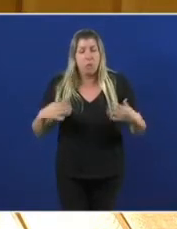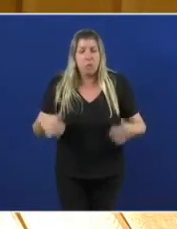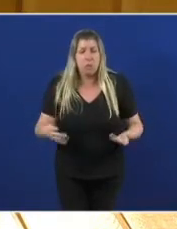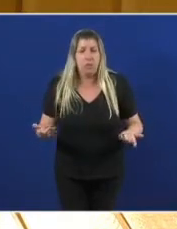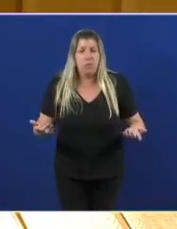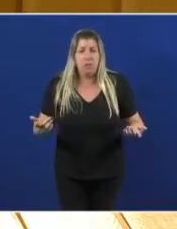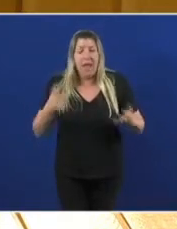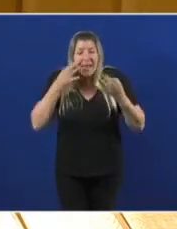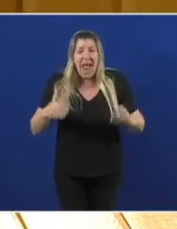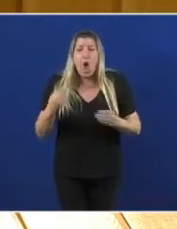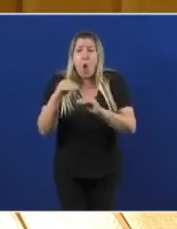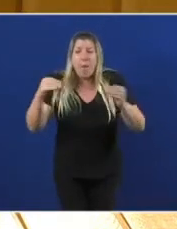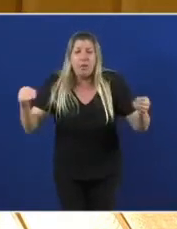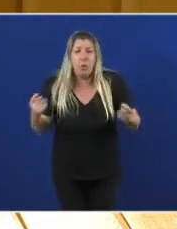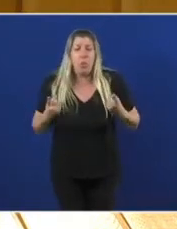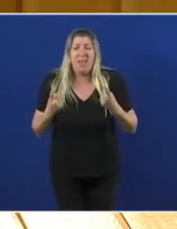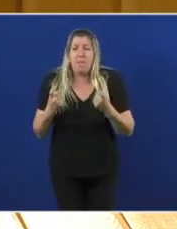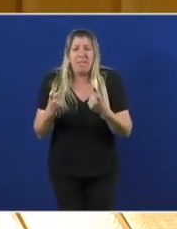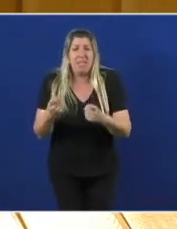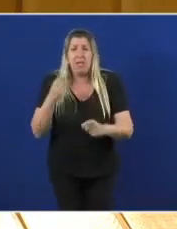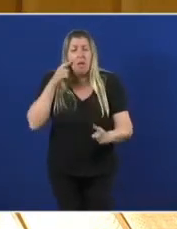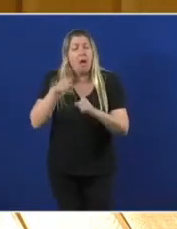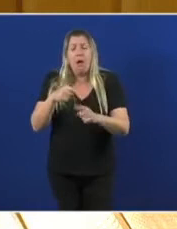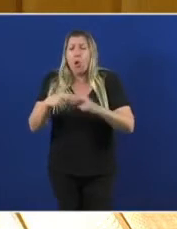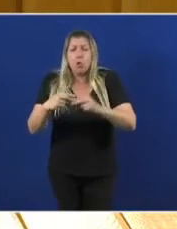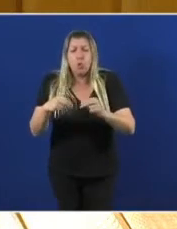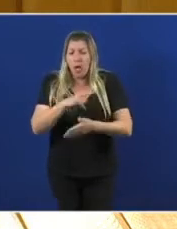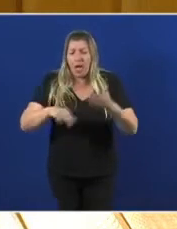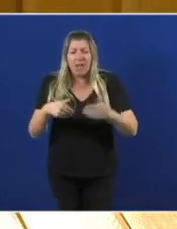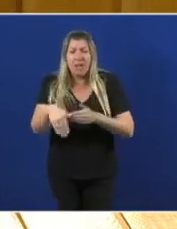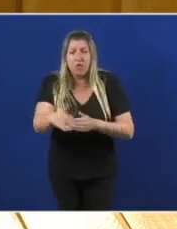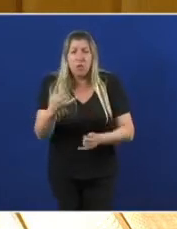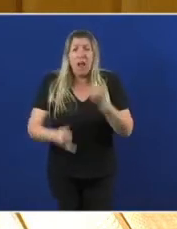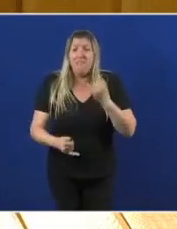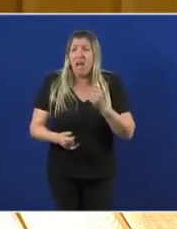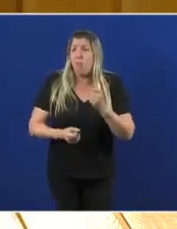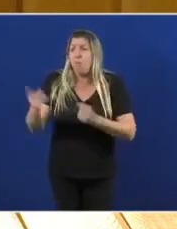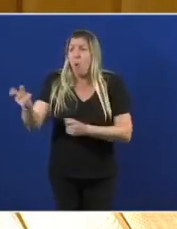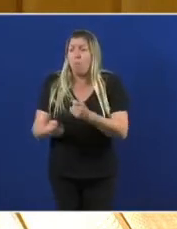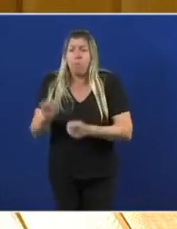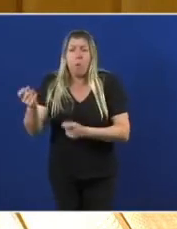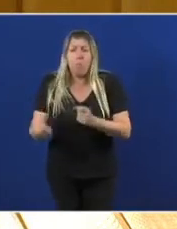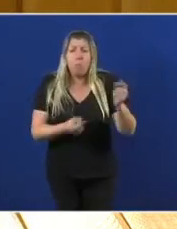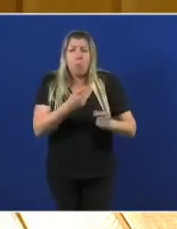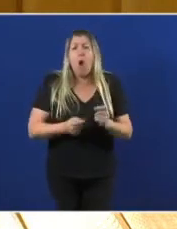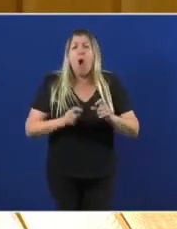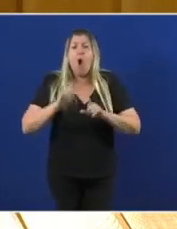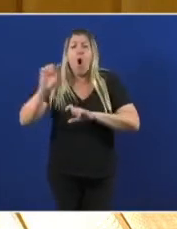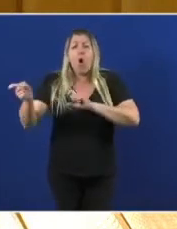imprescindible para construir a Galiza do futuro pero que está emigrando ante a falta de oportunidades.